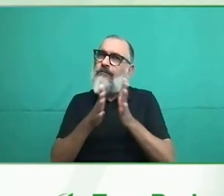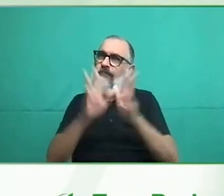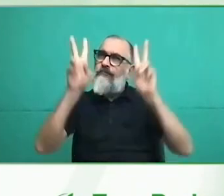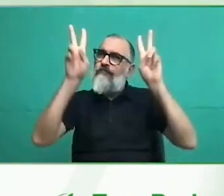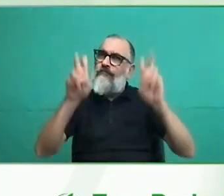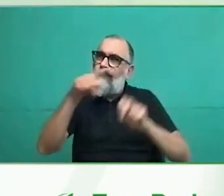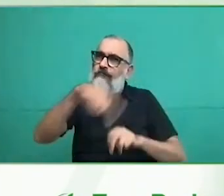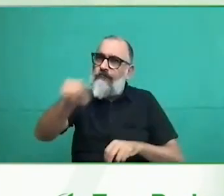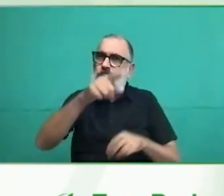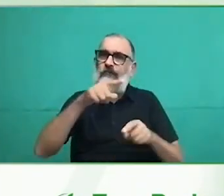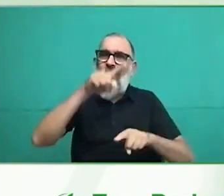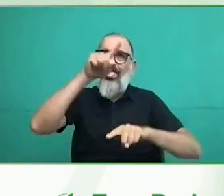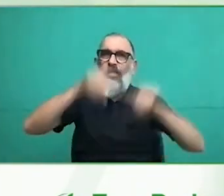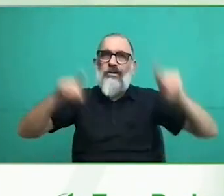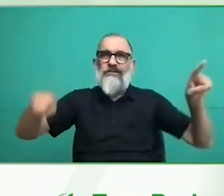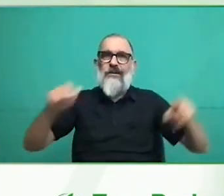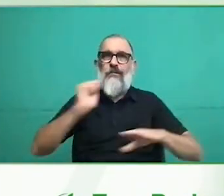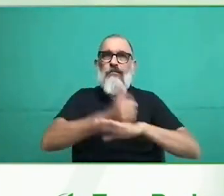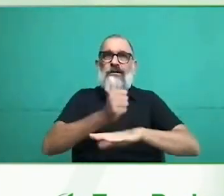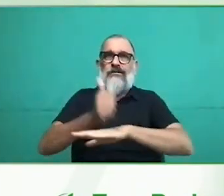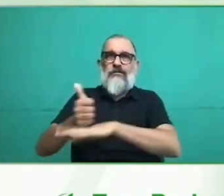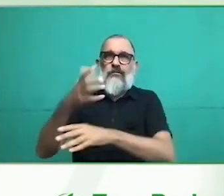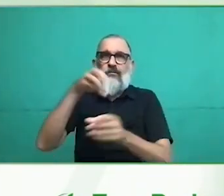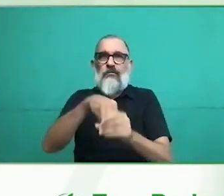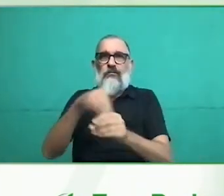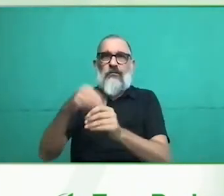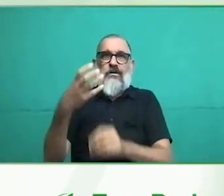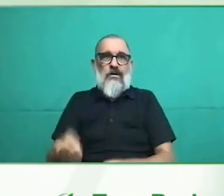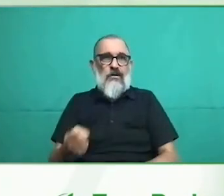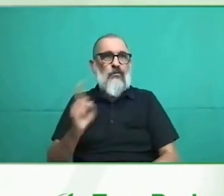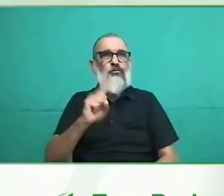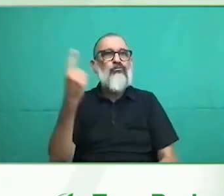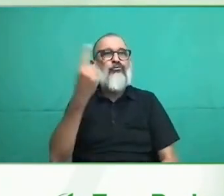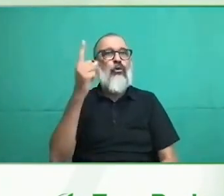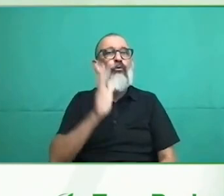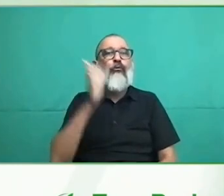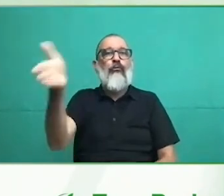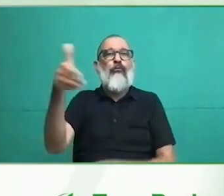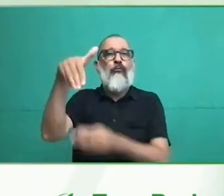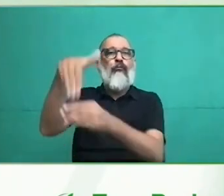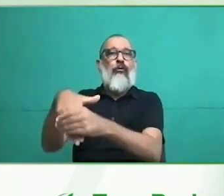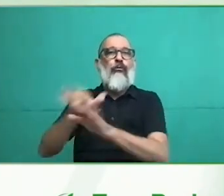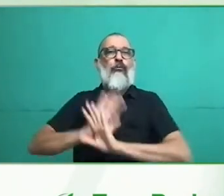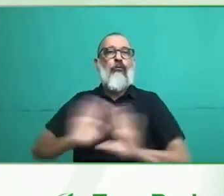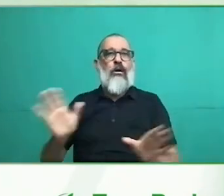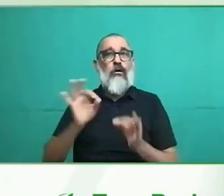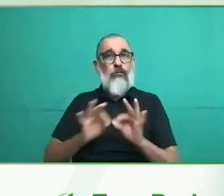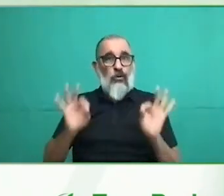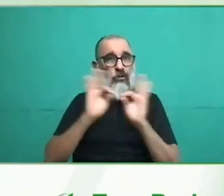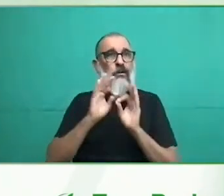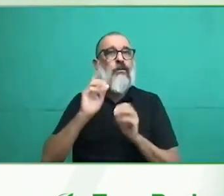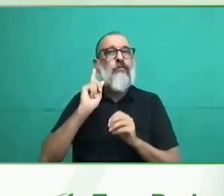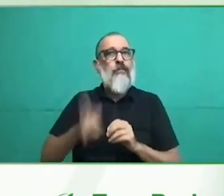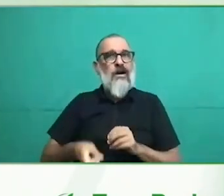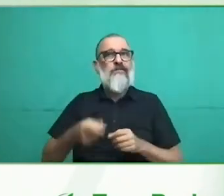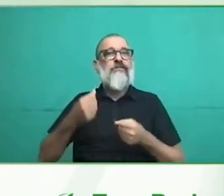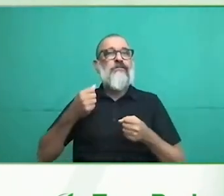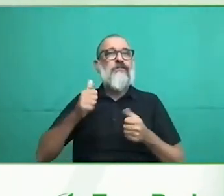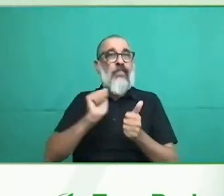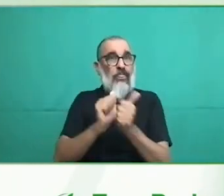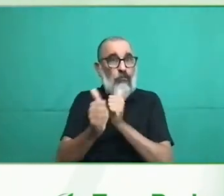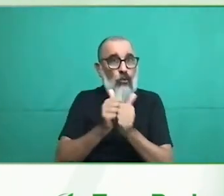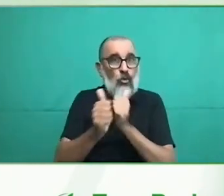sino también de hacer deporte, de ir a la escuela, de formarse en la universidad, de tener justamente esas